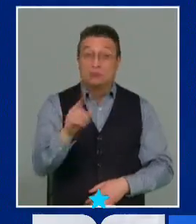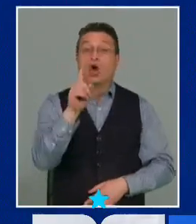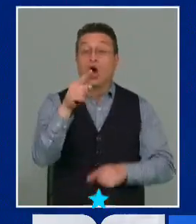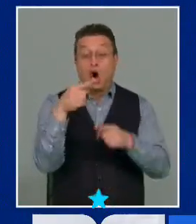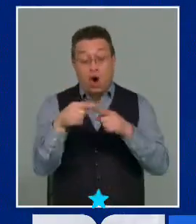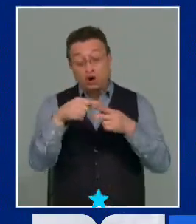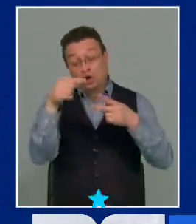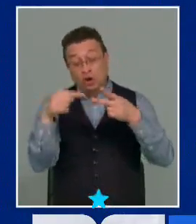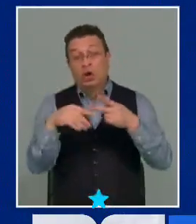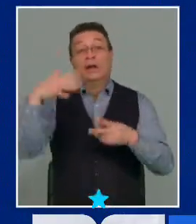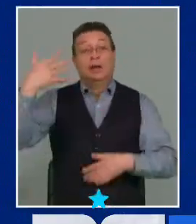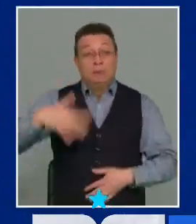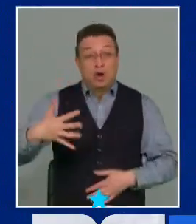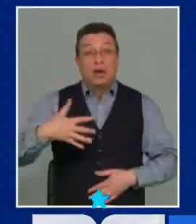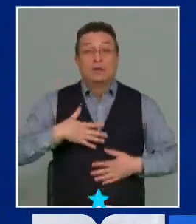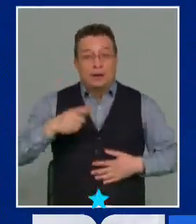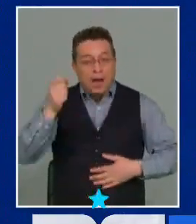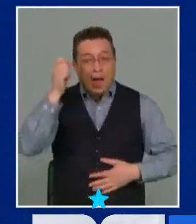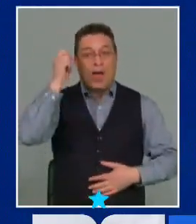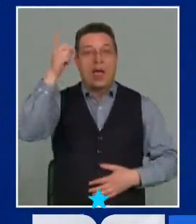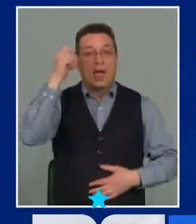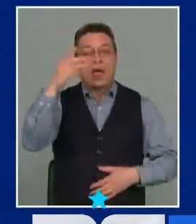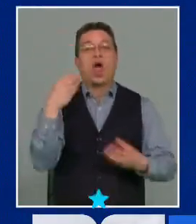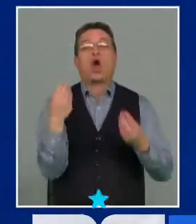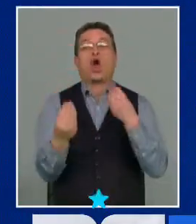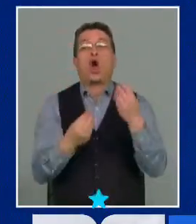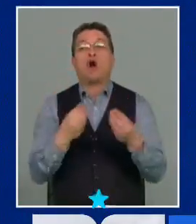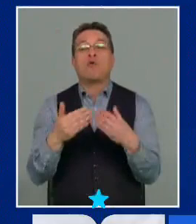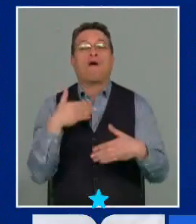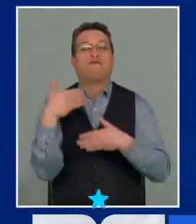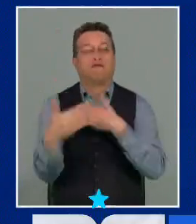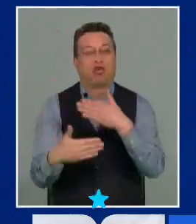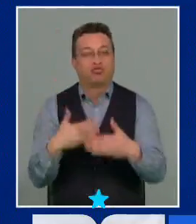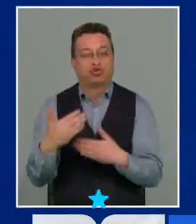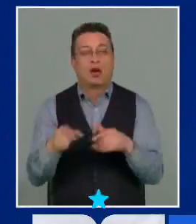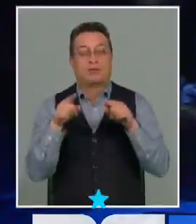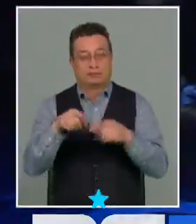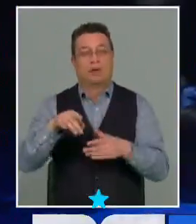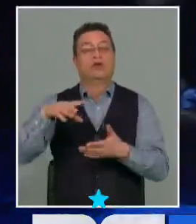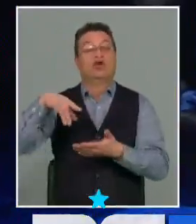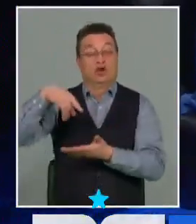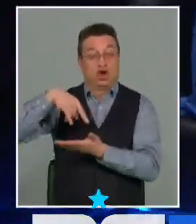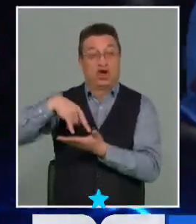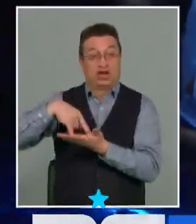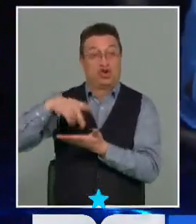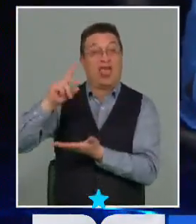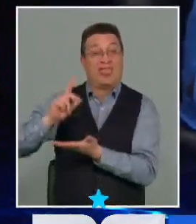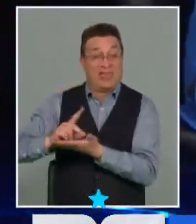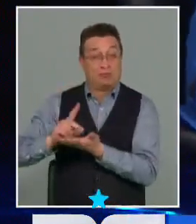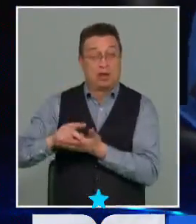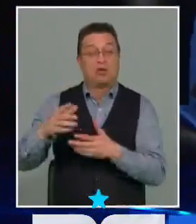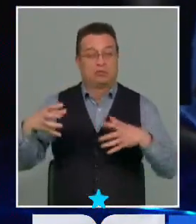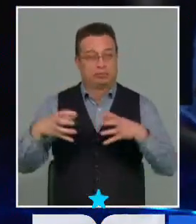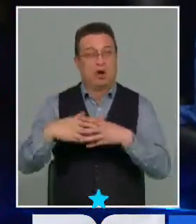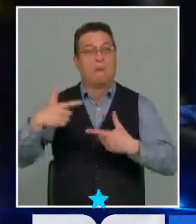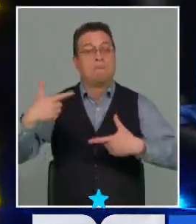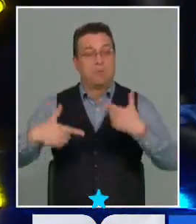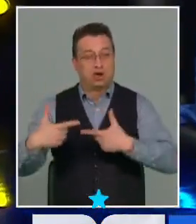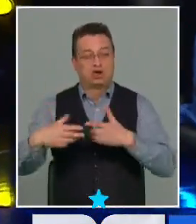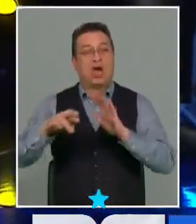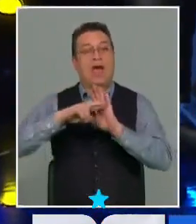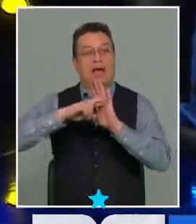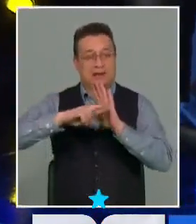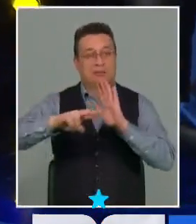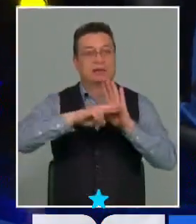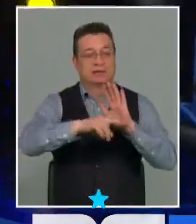importante que nos permite entender cómo va a funcionar. Que es un Congreso diputada, un órgano político de representación